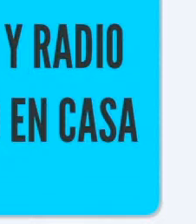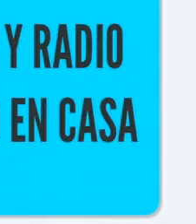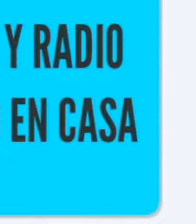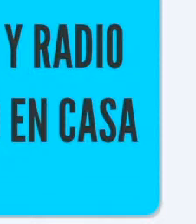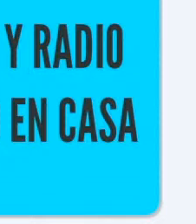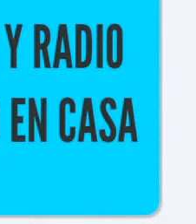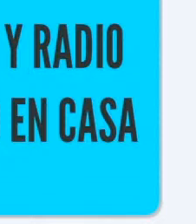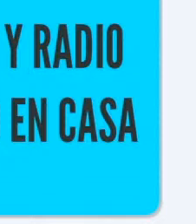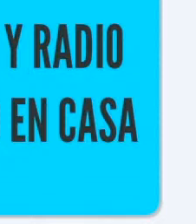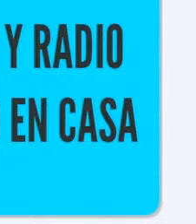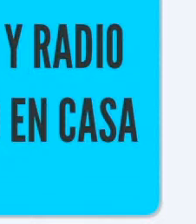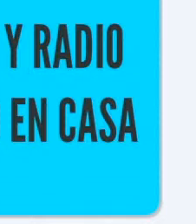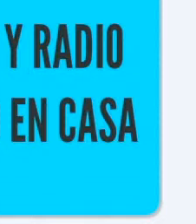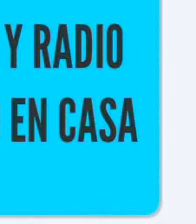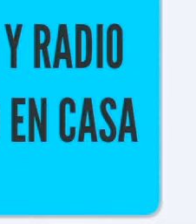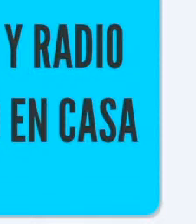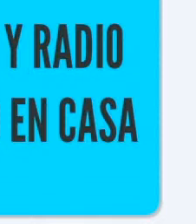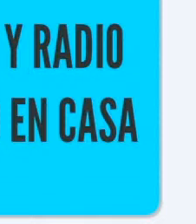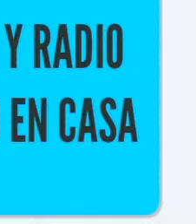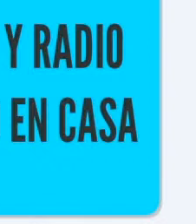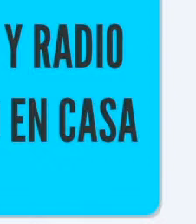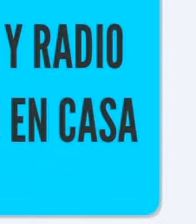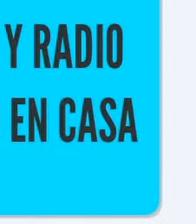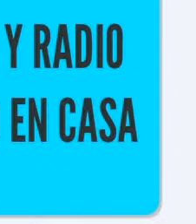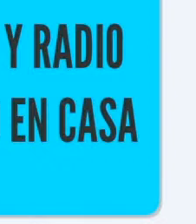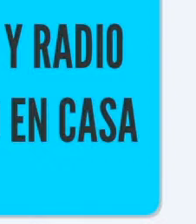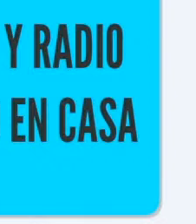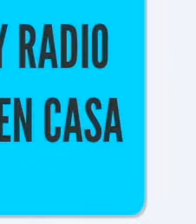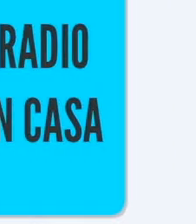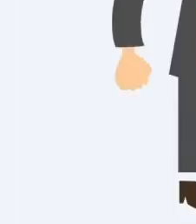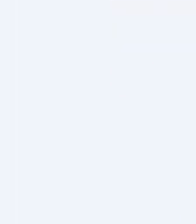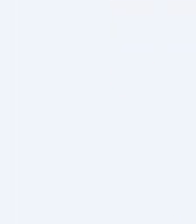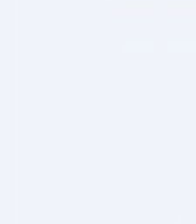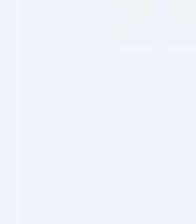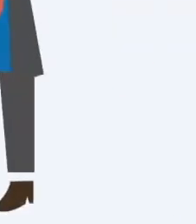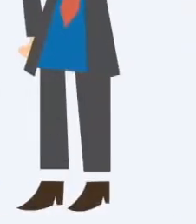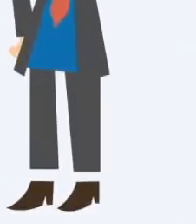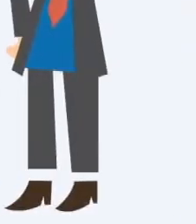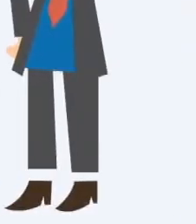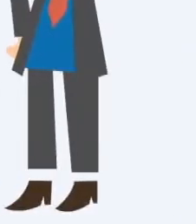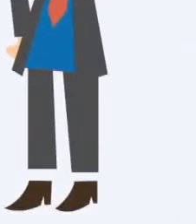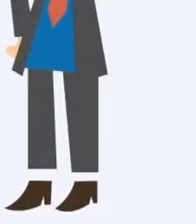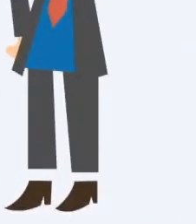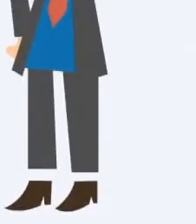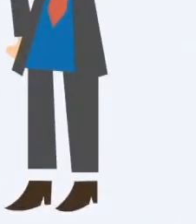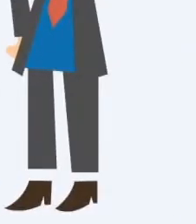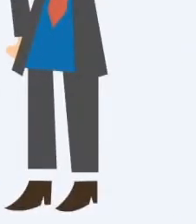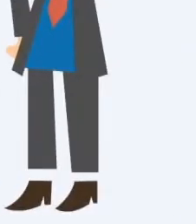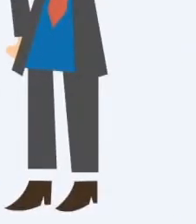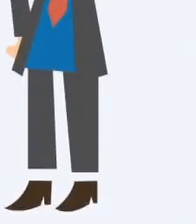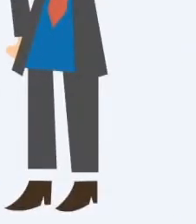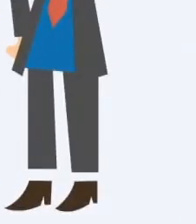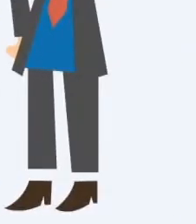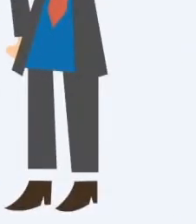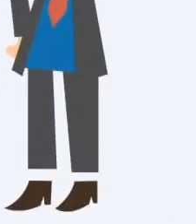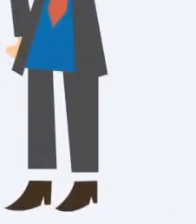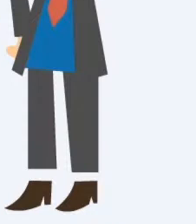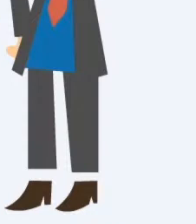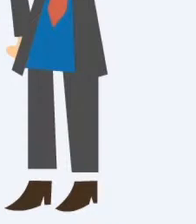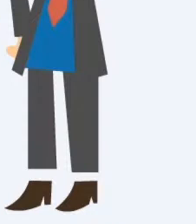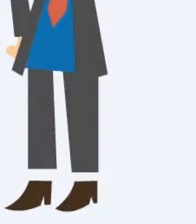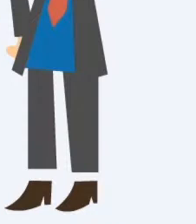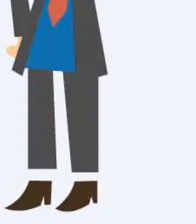Tenemos esta colaboración para darte este gran premio Que consiste en Un Playstation 3